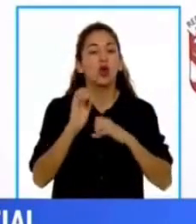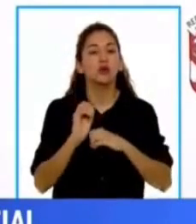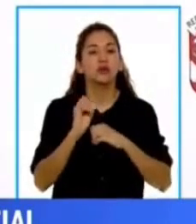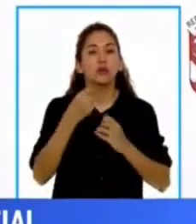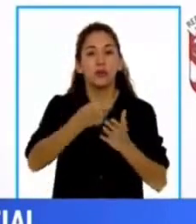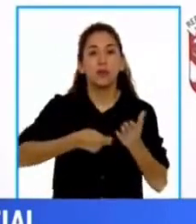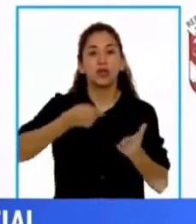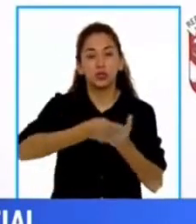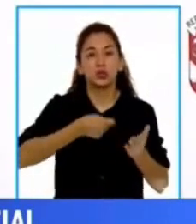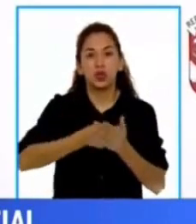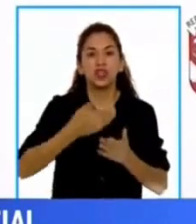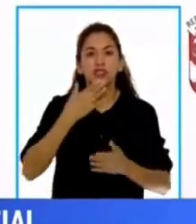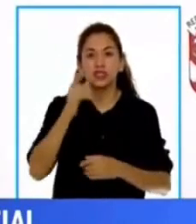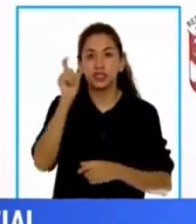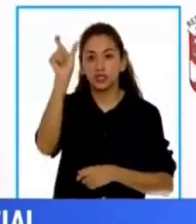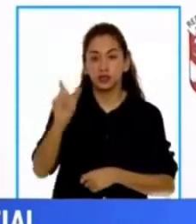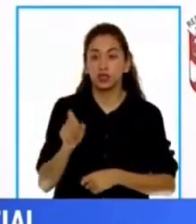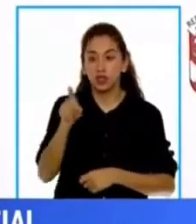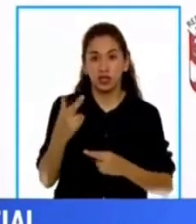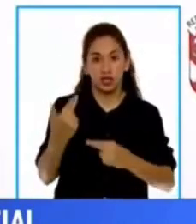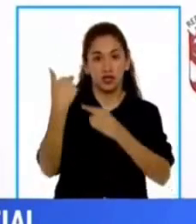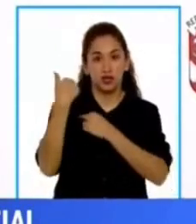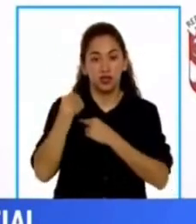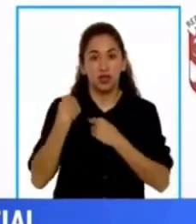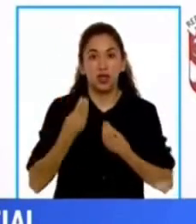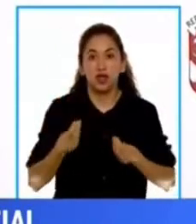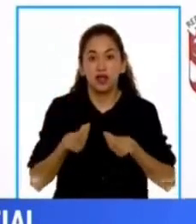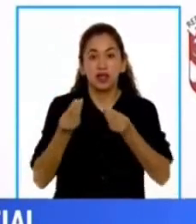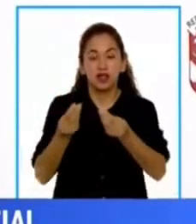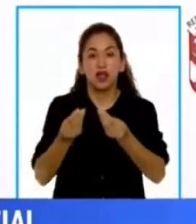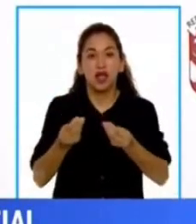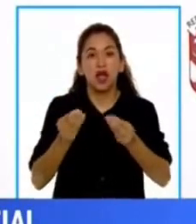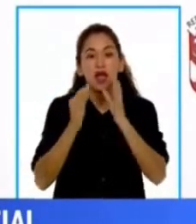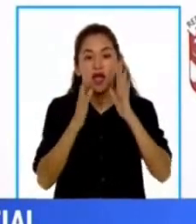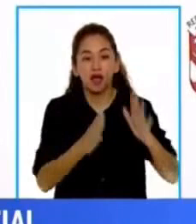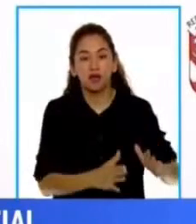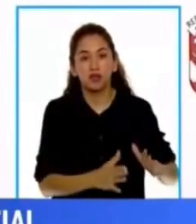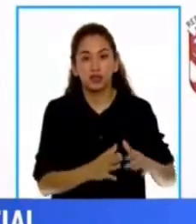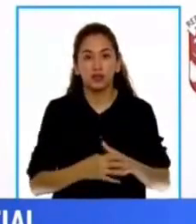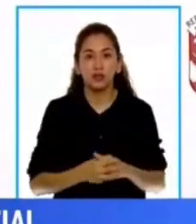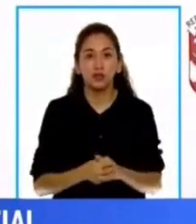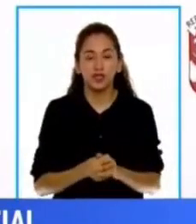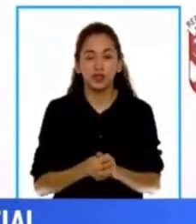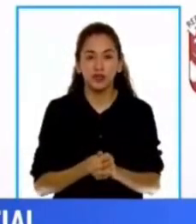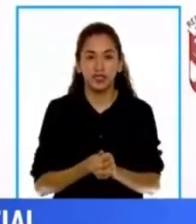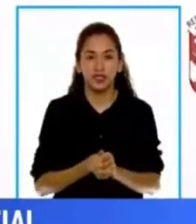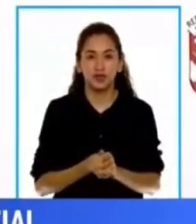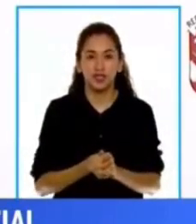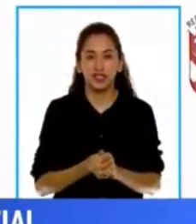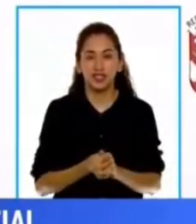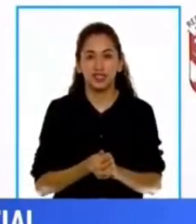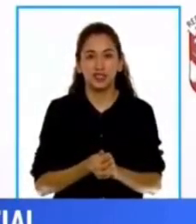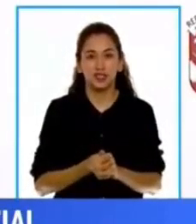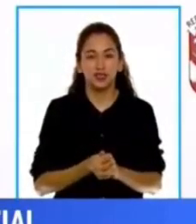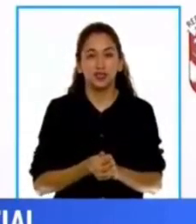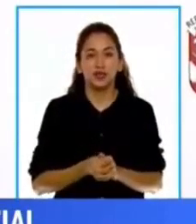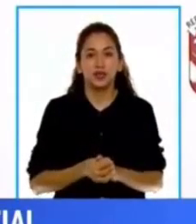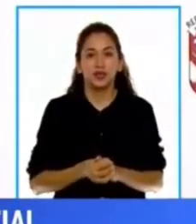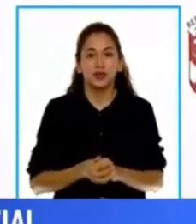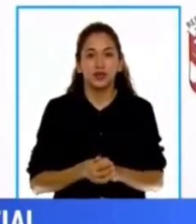que está al cuidado de los menores de edad huérfanos de alguno o de los dos padres fallecidos por el COVID-19.